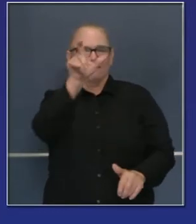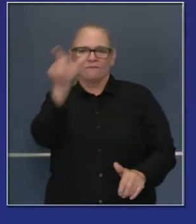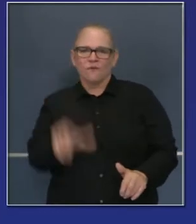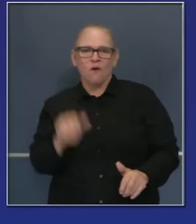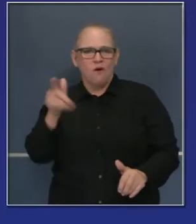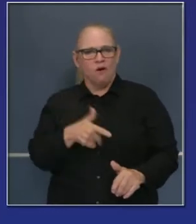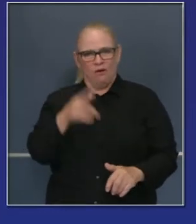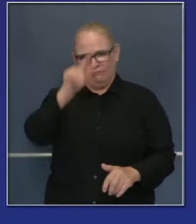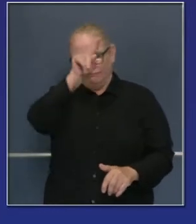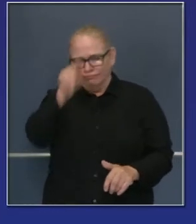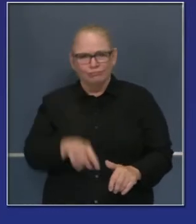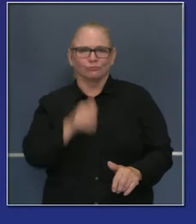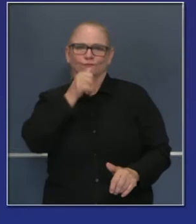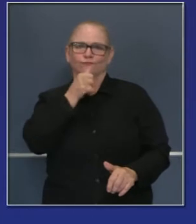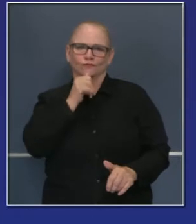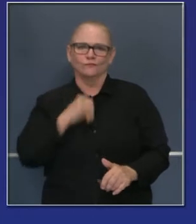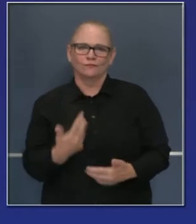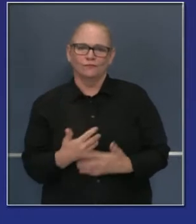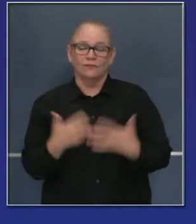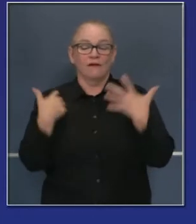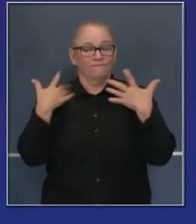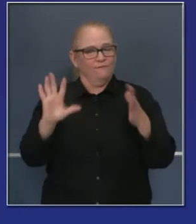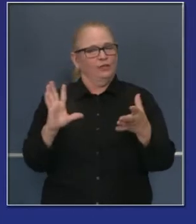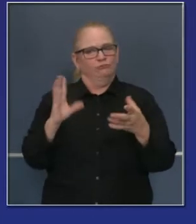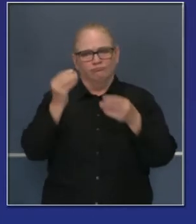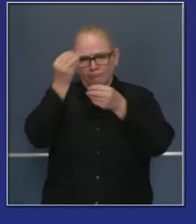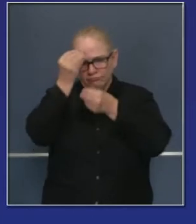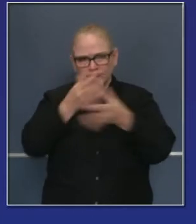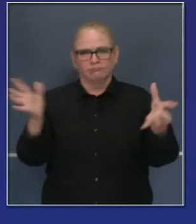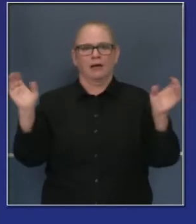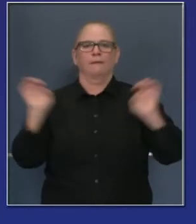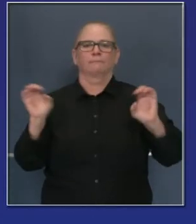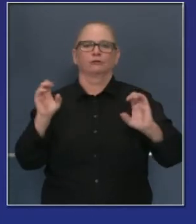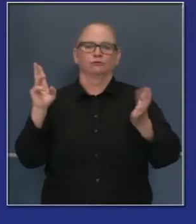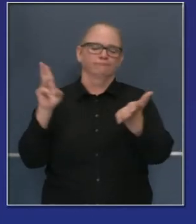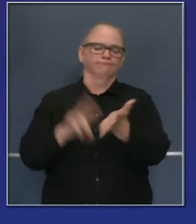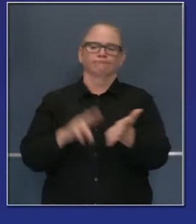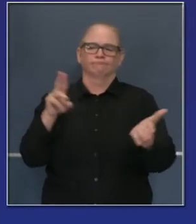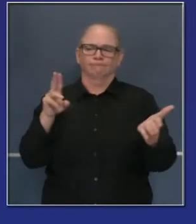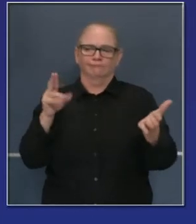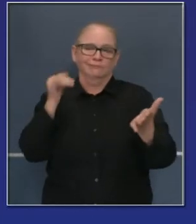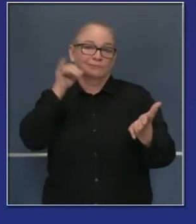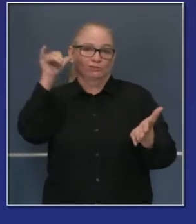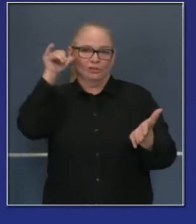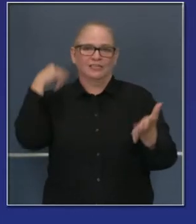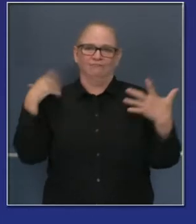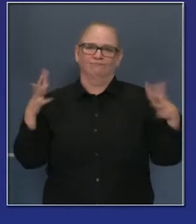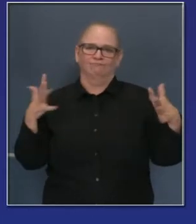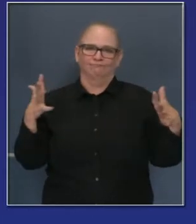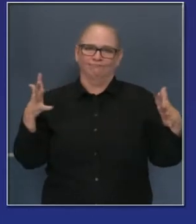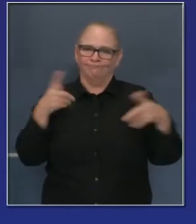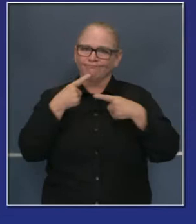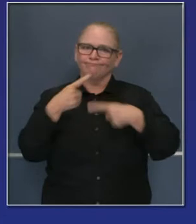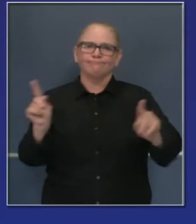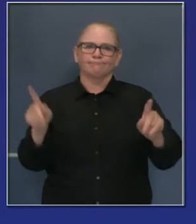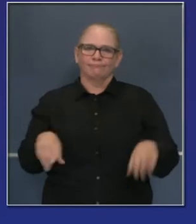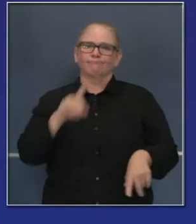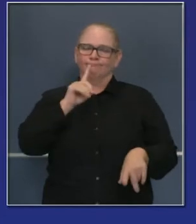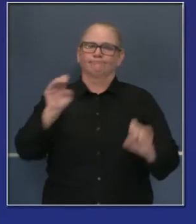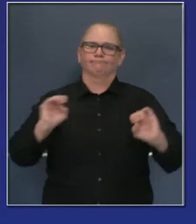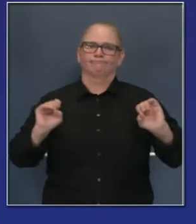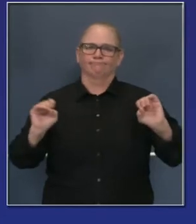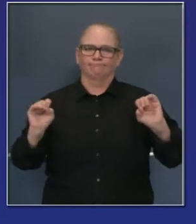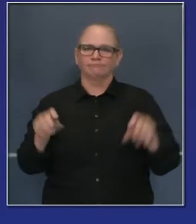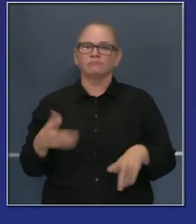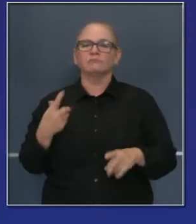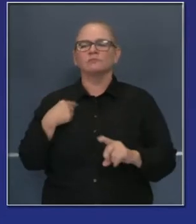costa de California. Hemos declarado un estado de emergencia estatal ayer. Eso nos ayuda a tener recursos para